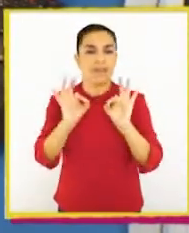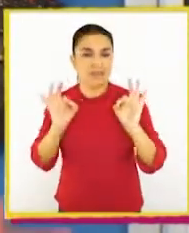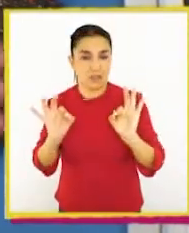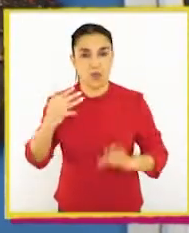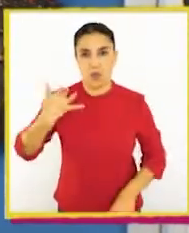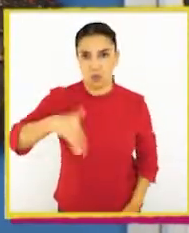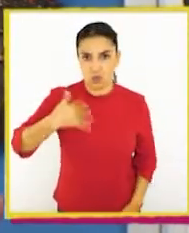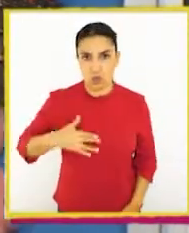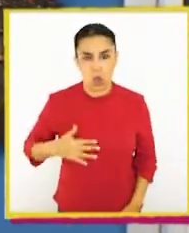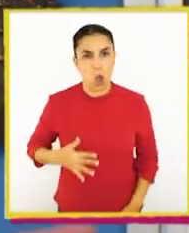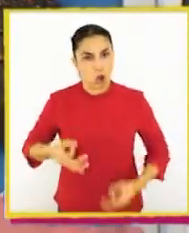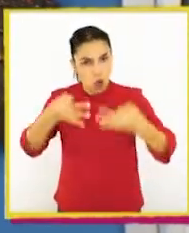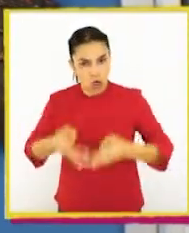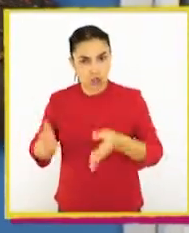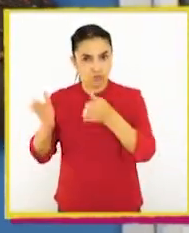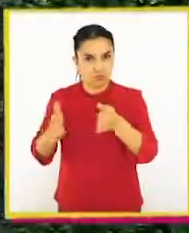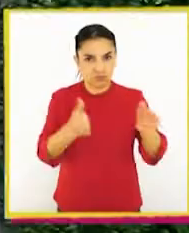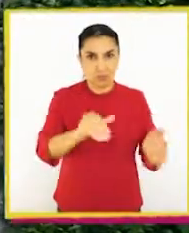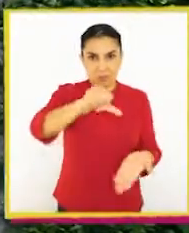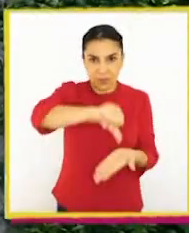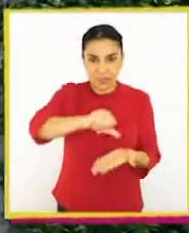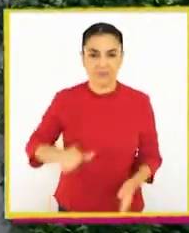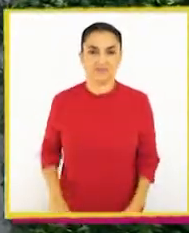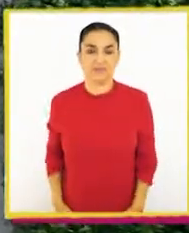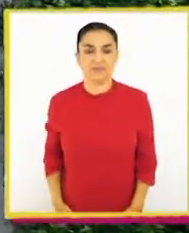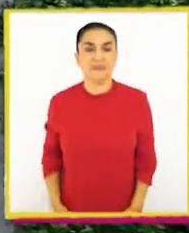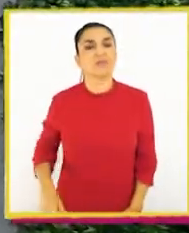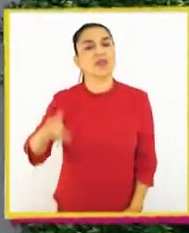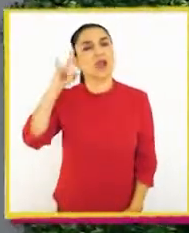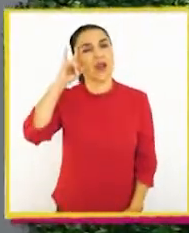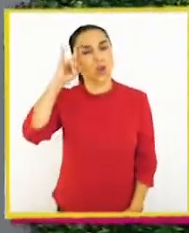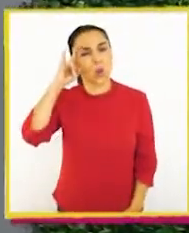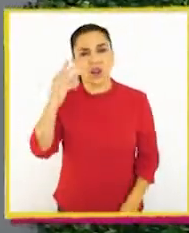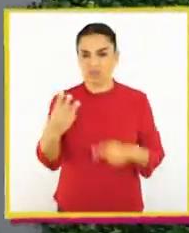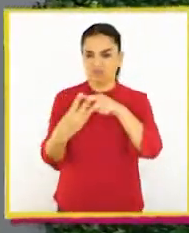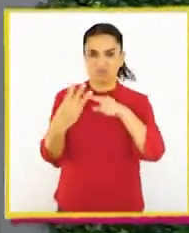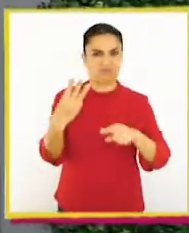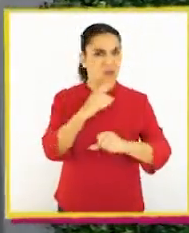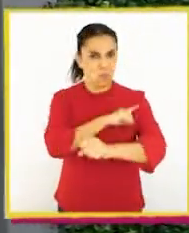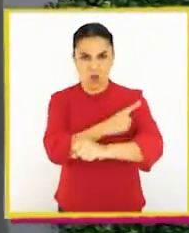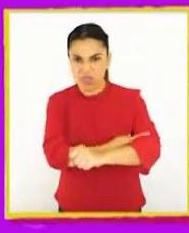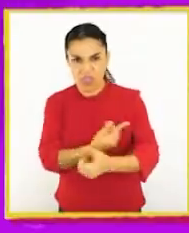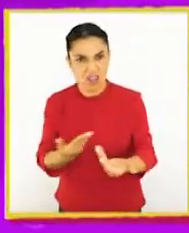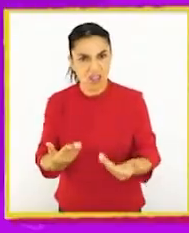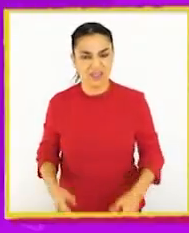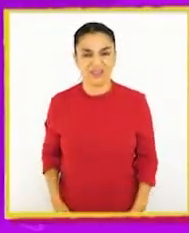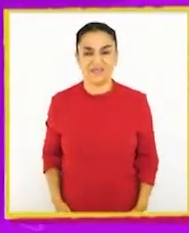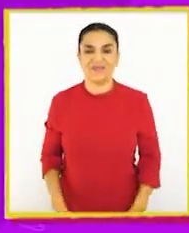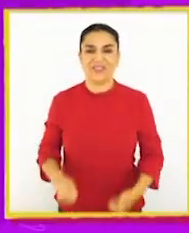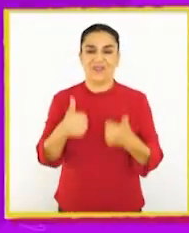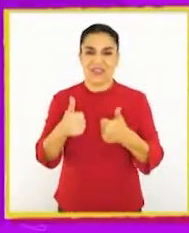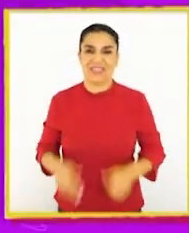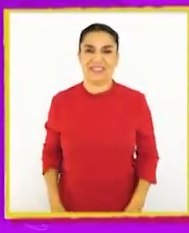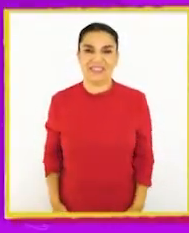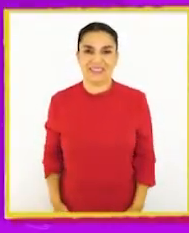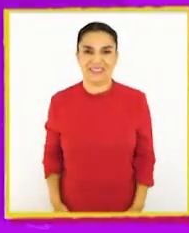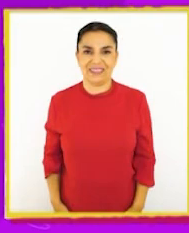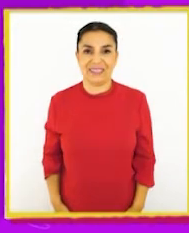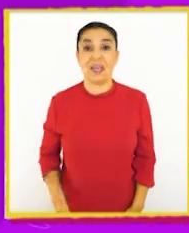importantísima para el correcto funcionamiento del país. ¿Y recuerdan cómo se llaman estos poderes? ¡Bien!